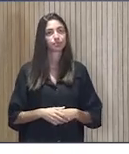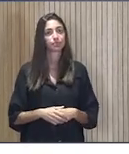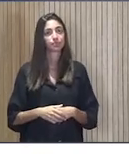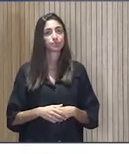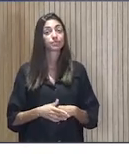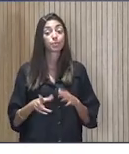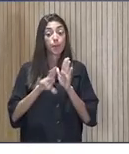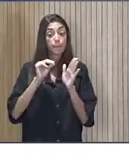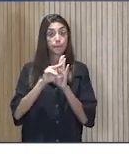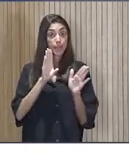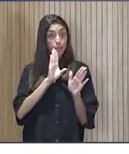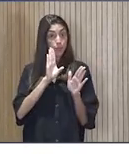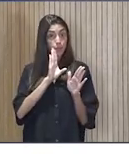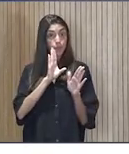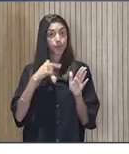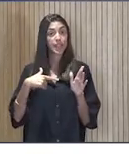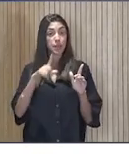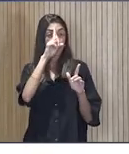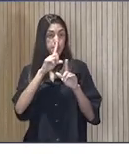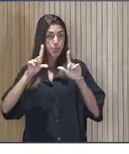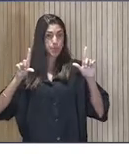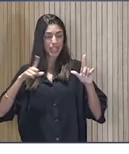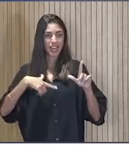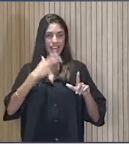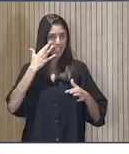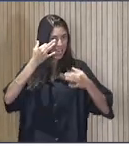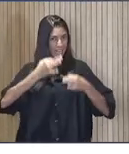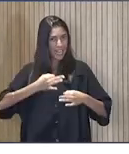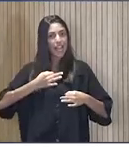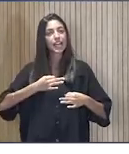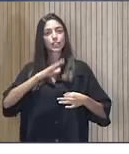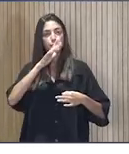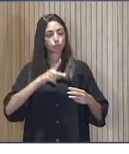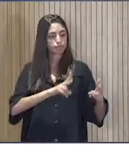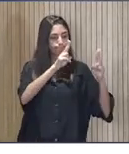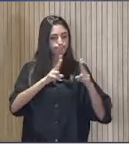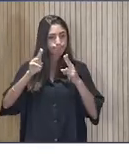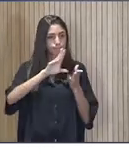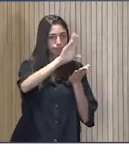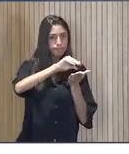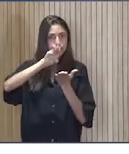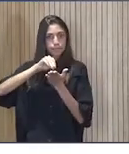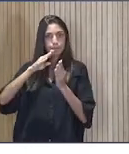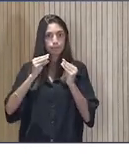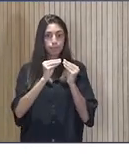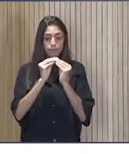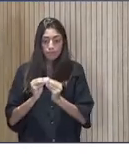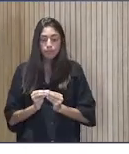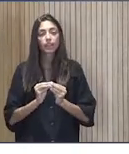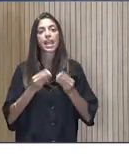Este vídeo, son imágenes reales, se ha hecho con extractos, con fragmentos de historias de verdad.